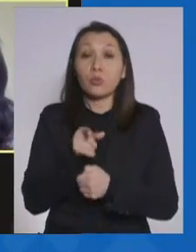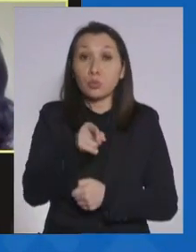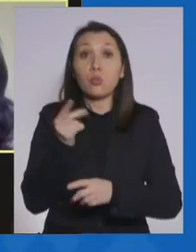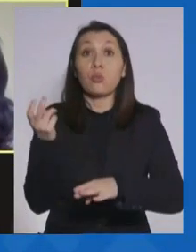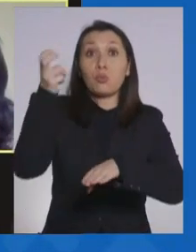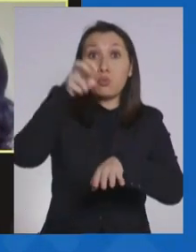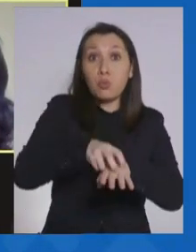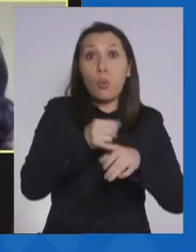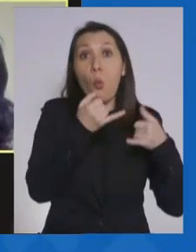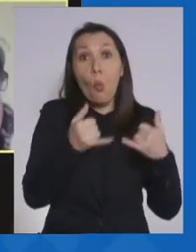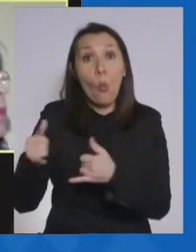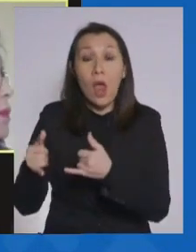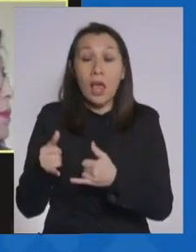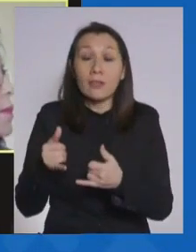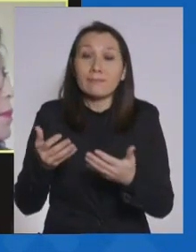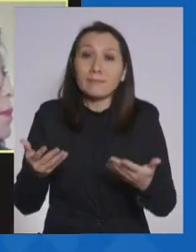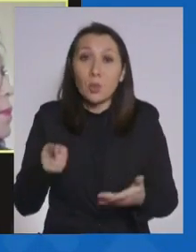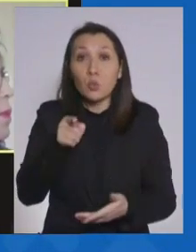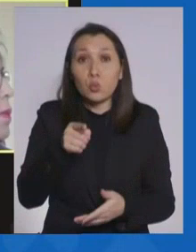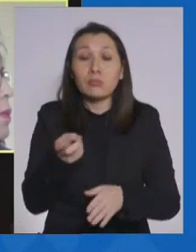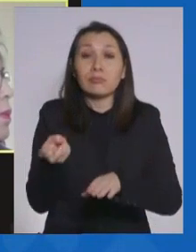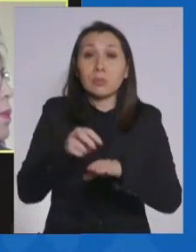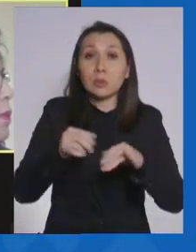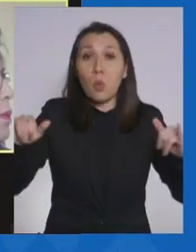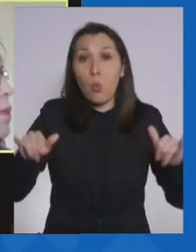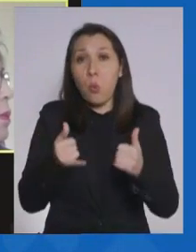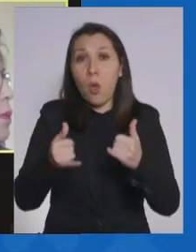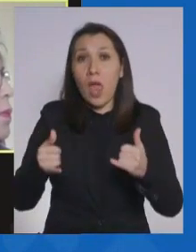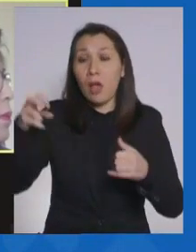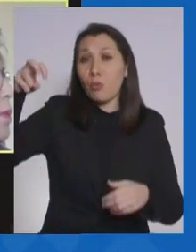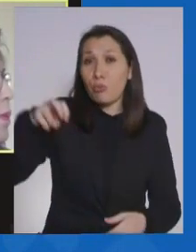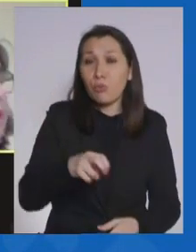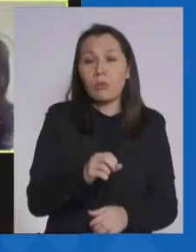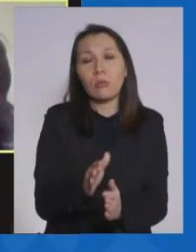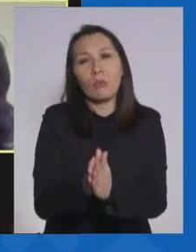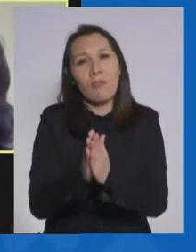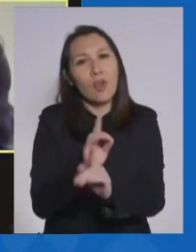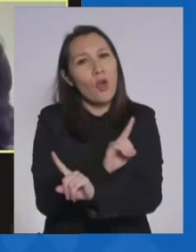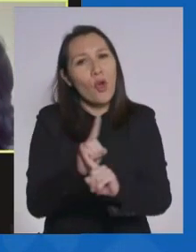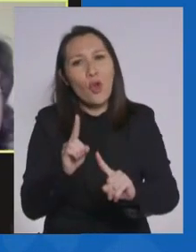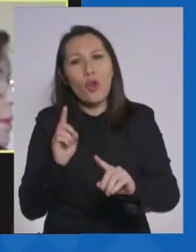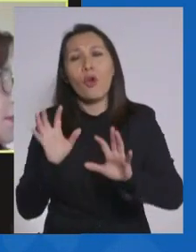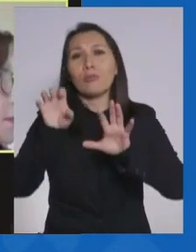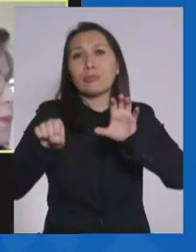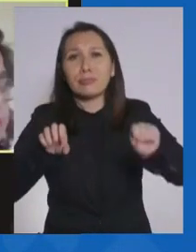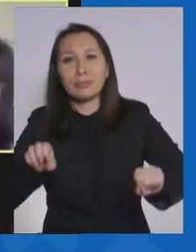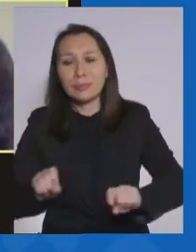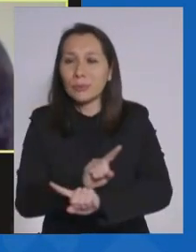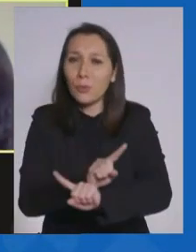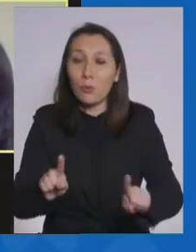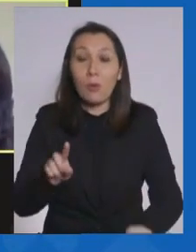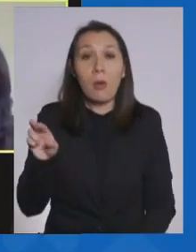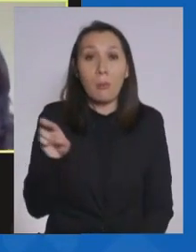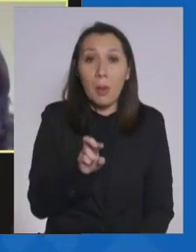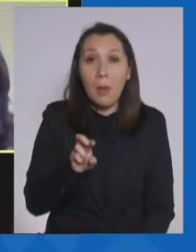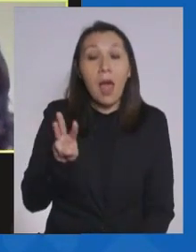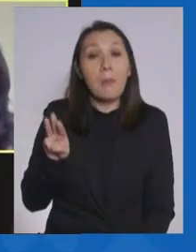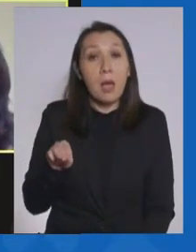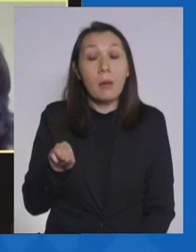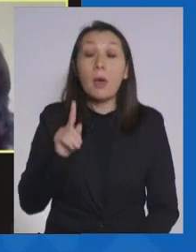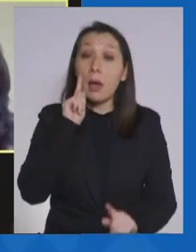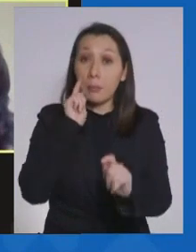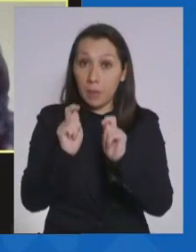si juegan en esos, si usan esos juegos infantiles. Por favor, no lo hagan. Los padres se